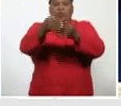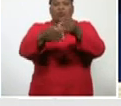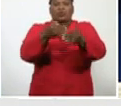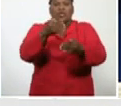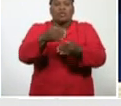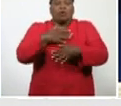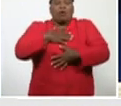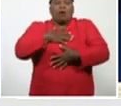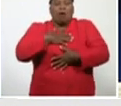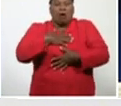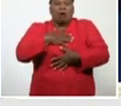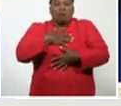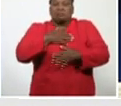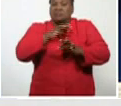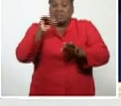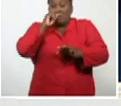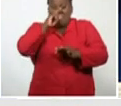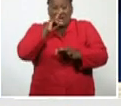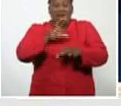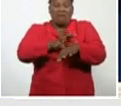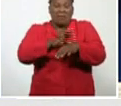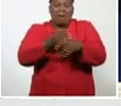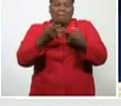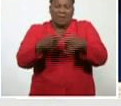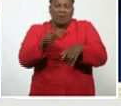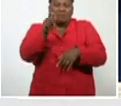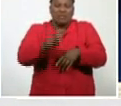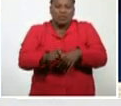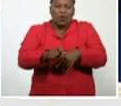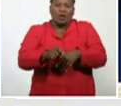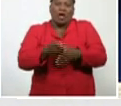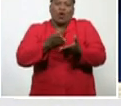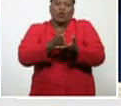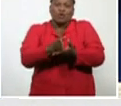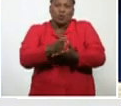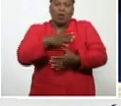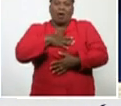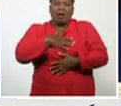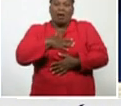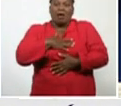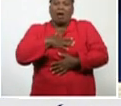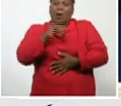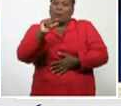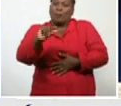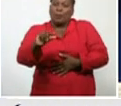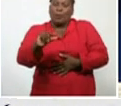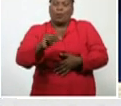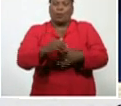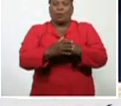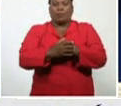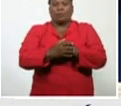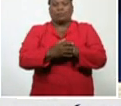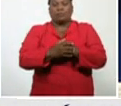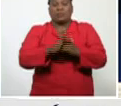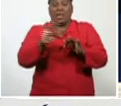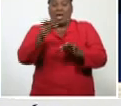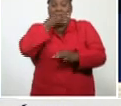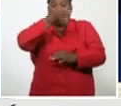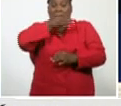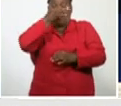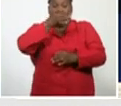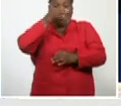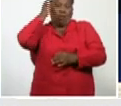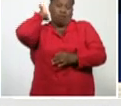respiratoria, que también, hablamos, aquí, en nuestra, en nuestra conferencia, esas son,